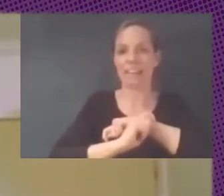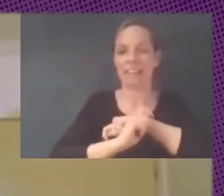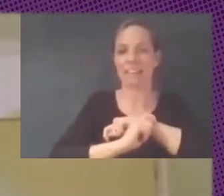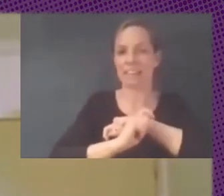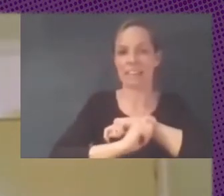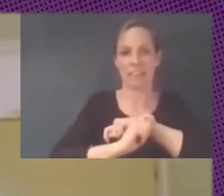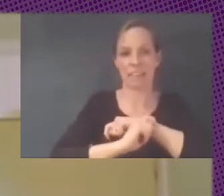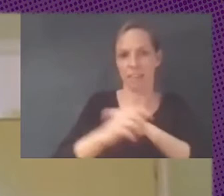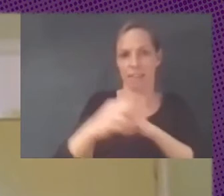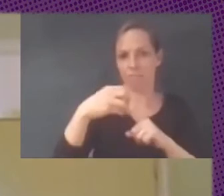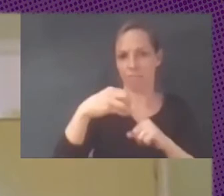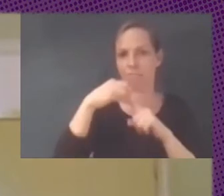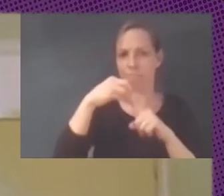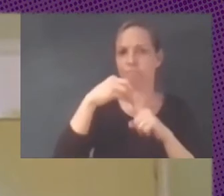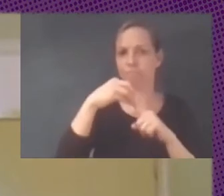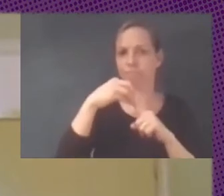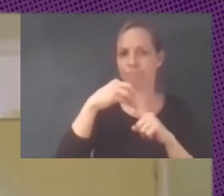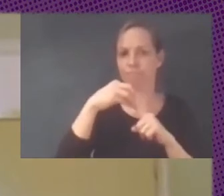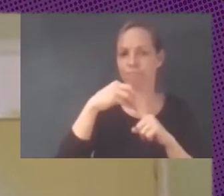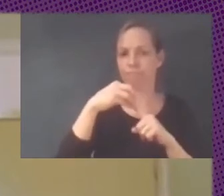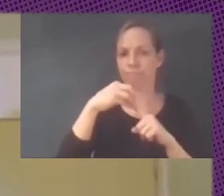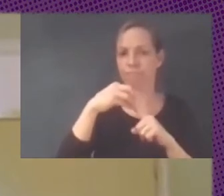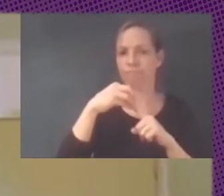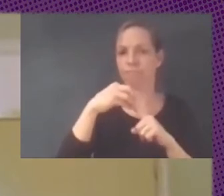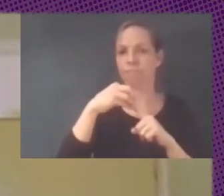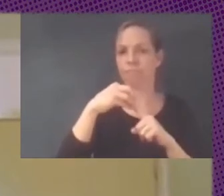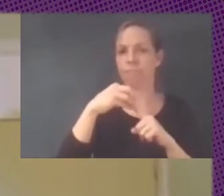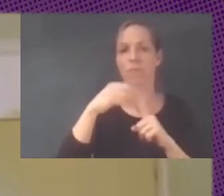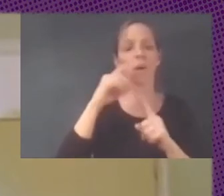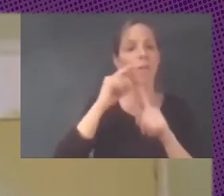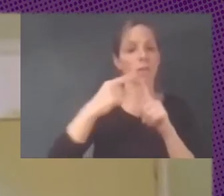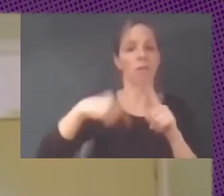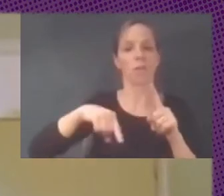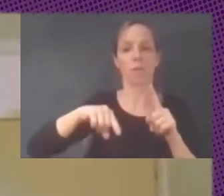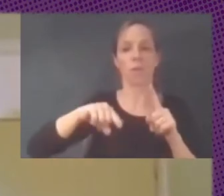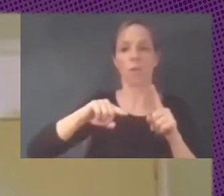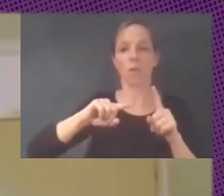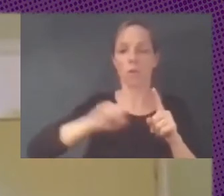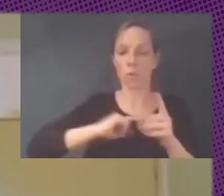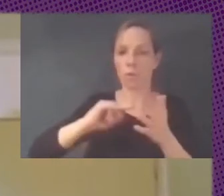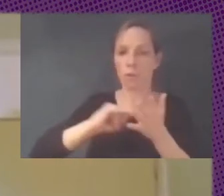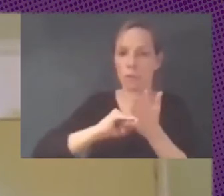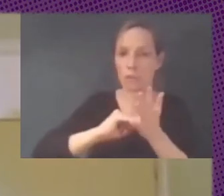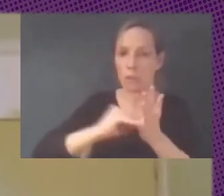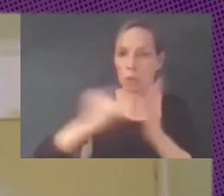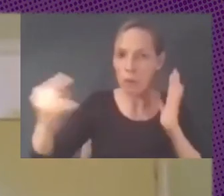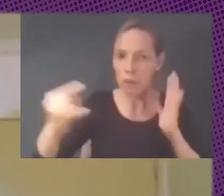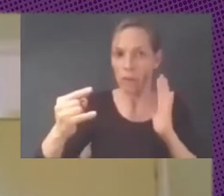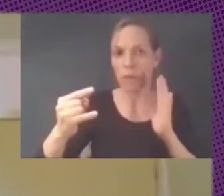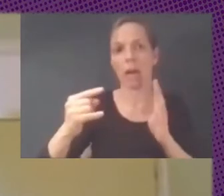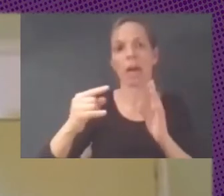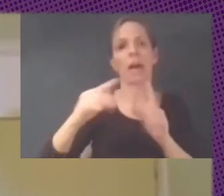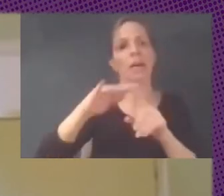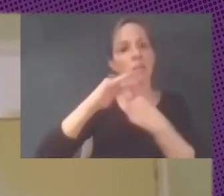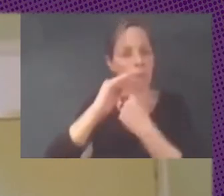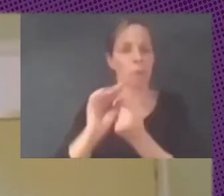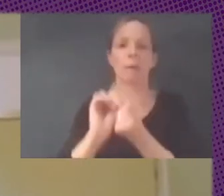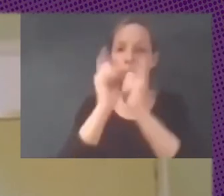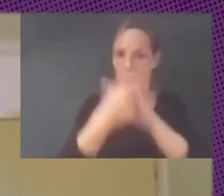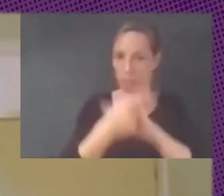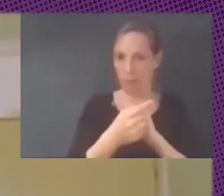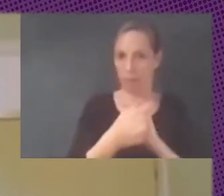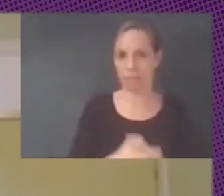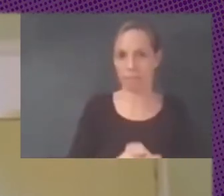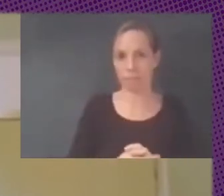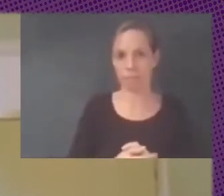para cambiar nuestra relación con la tecnología no podemos más